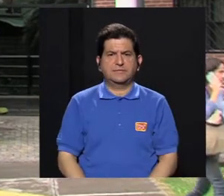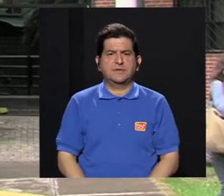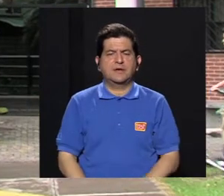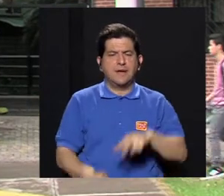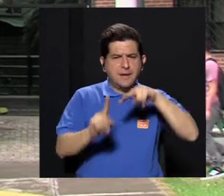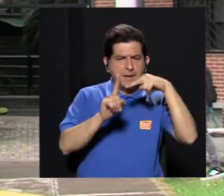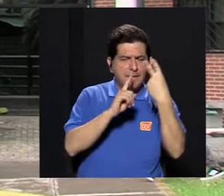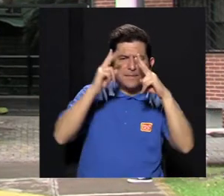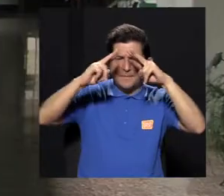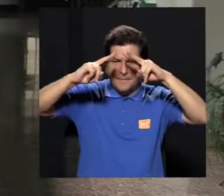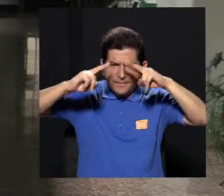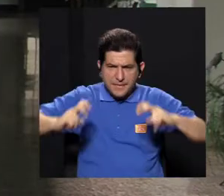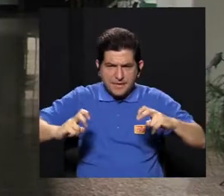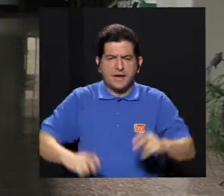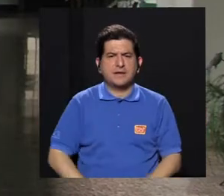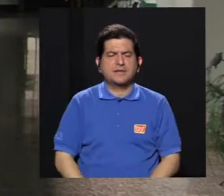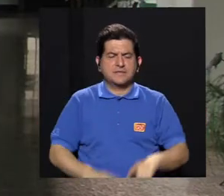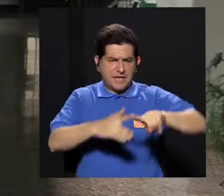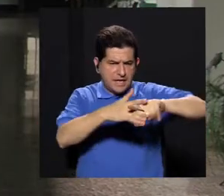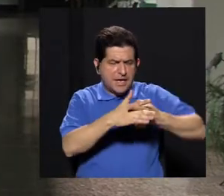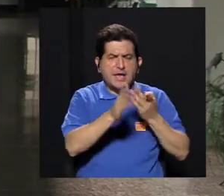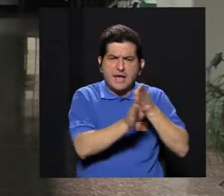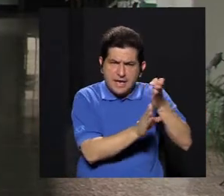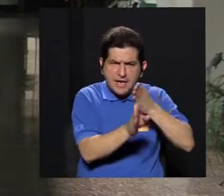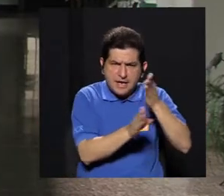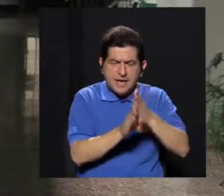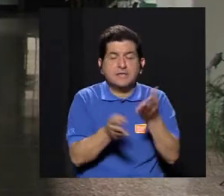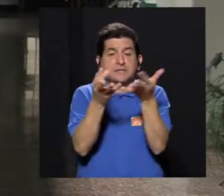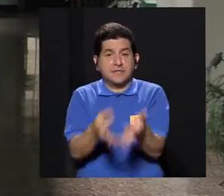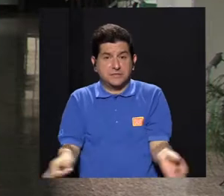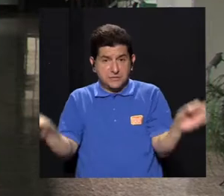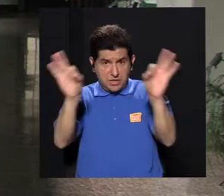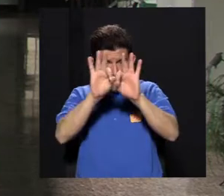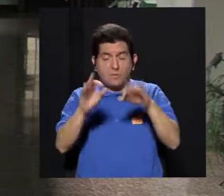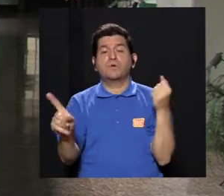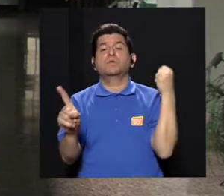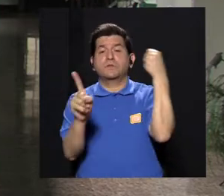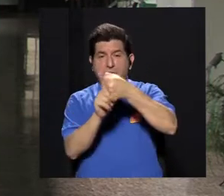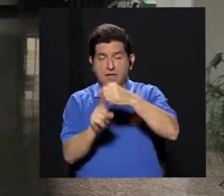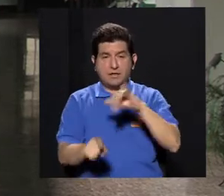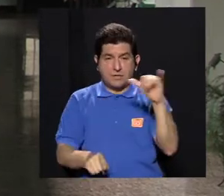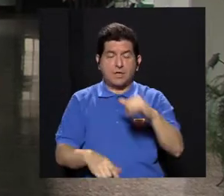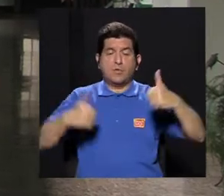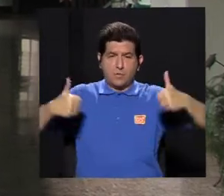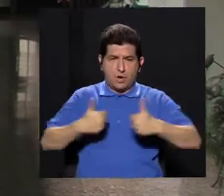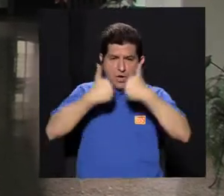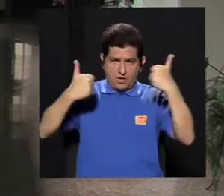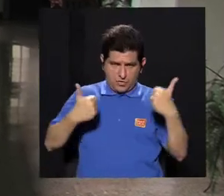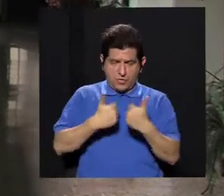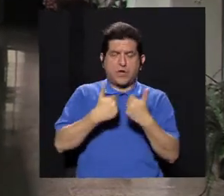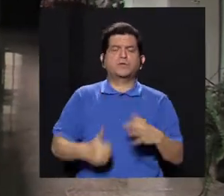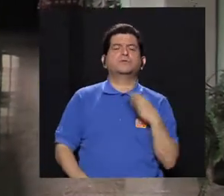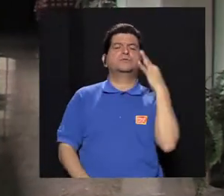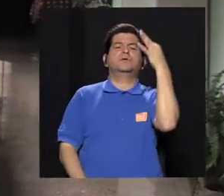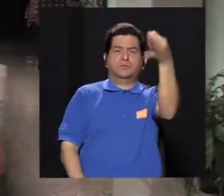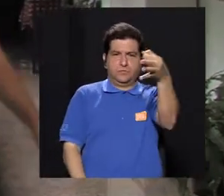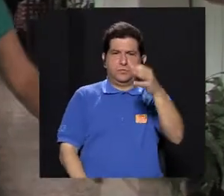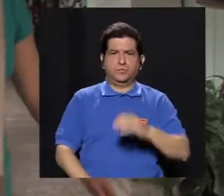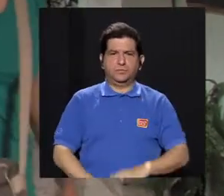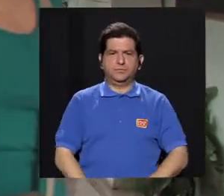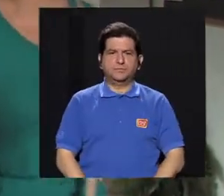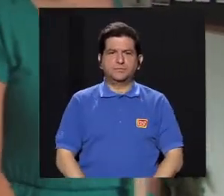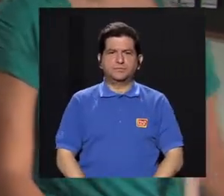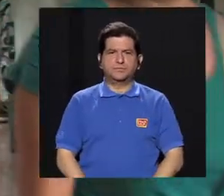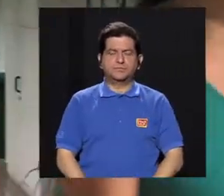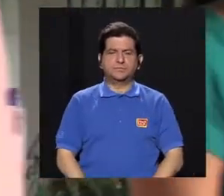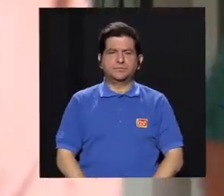protagonistas, una mirada analítica sobre los orígenes de la carrera, su importancia e impacto, así como los retos y desafíos del